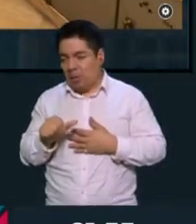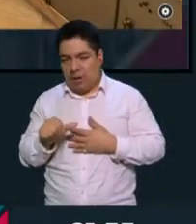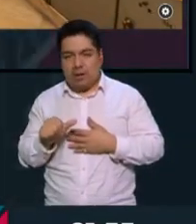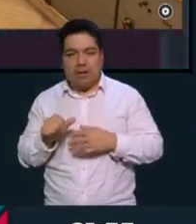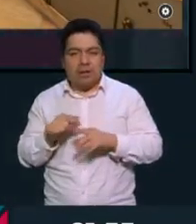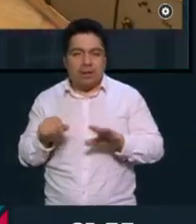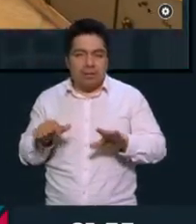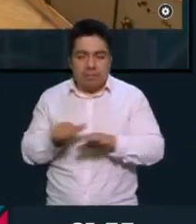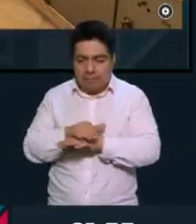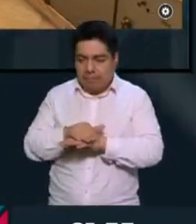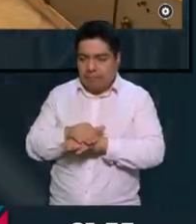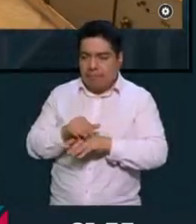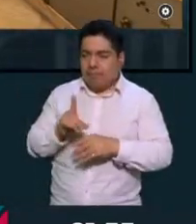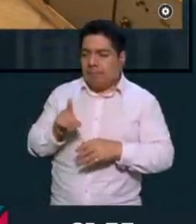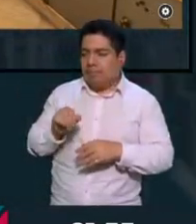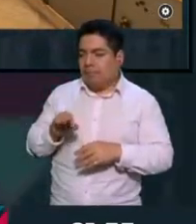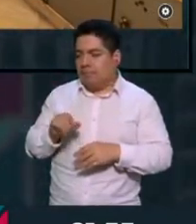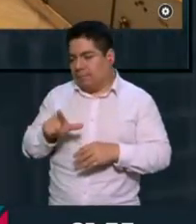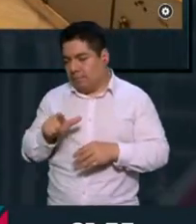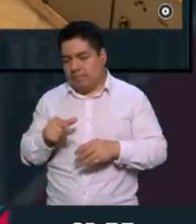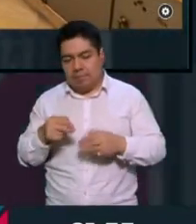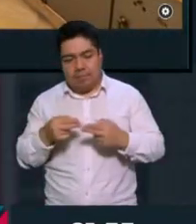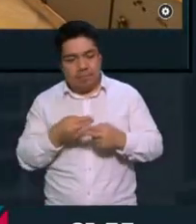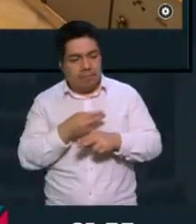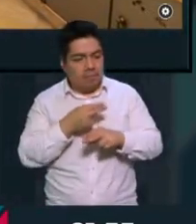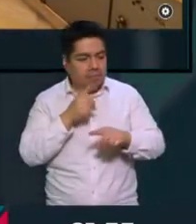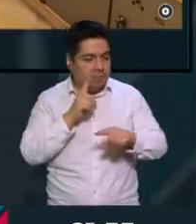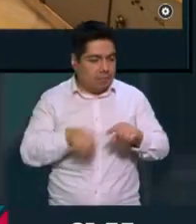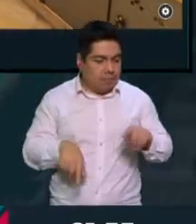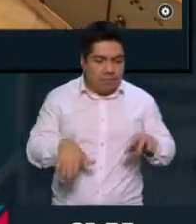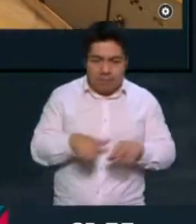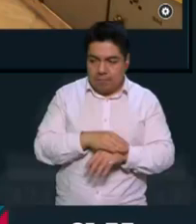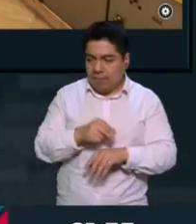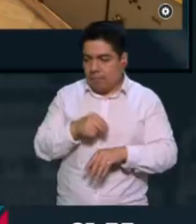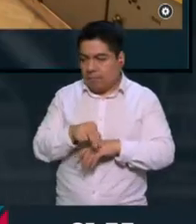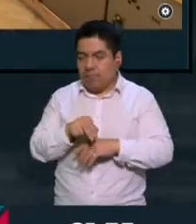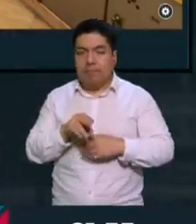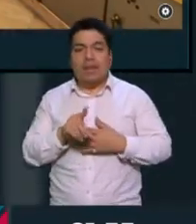una genial idea a Daniel Ortega y le quitó la nacionalidad pero es nicaragüense,